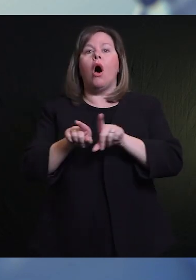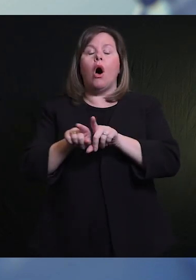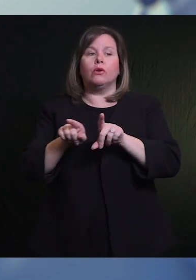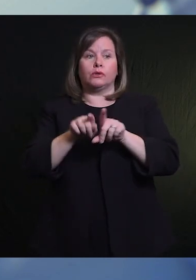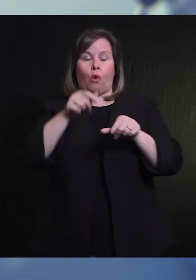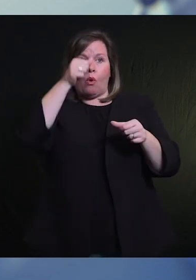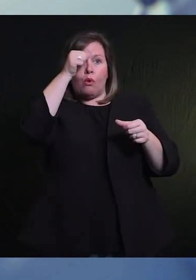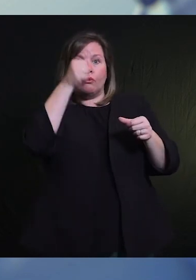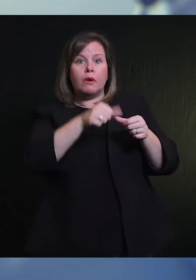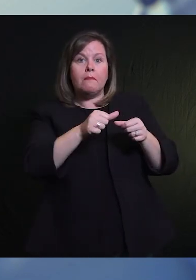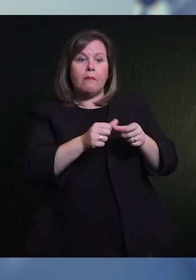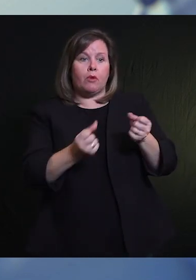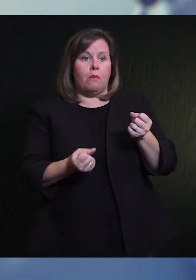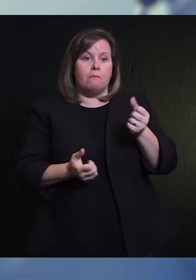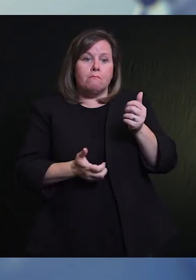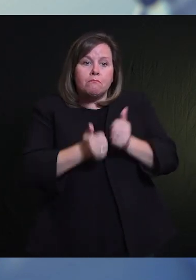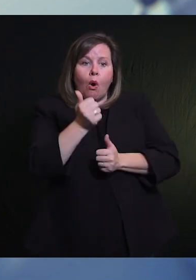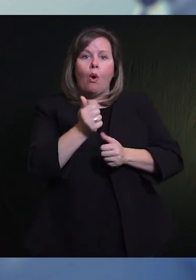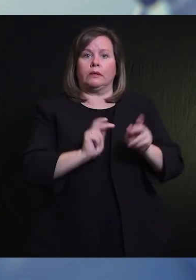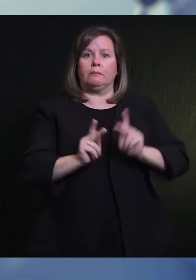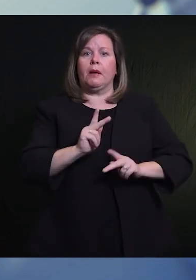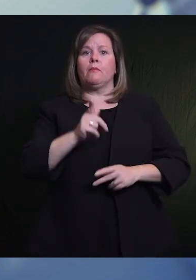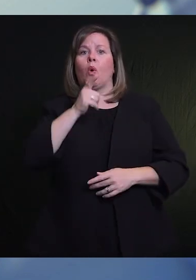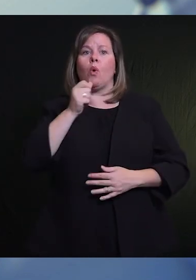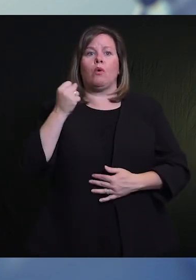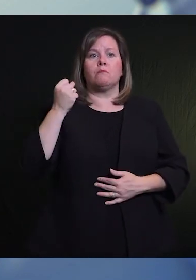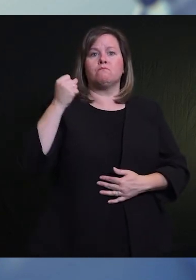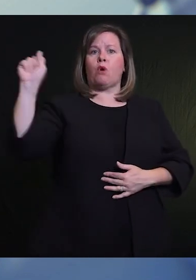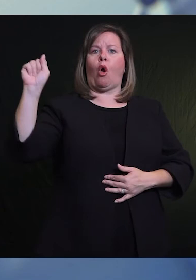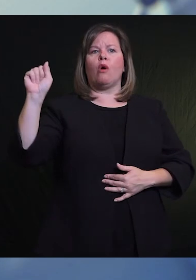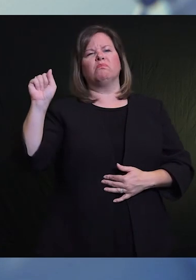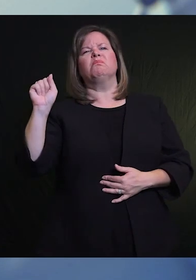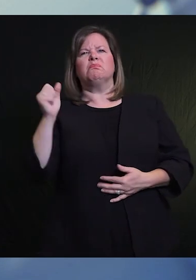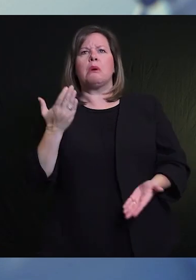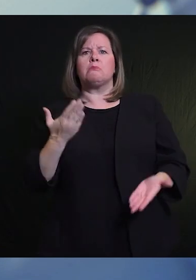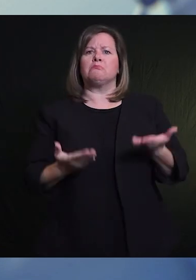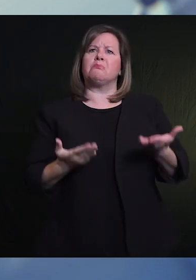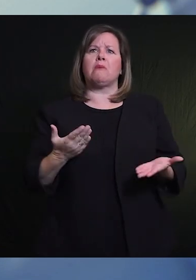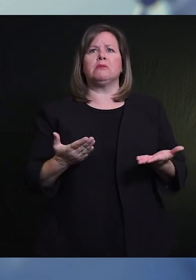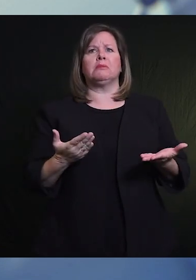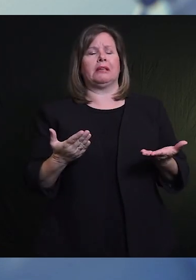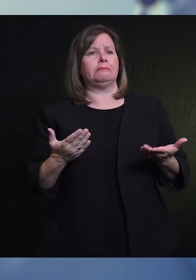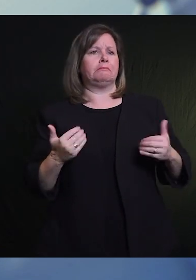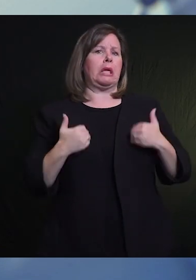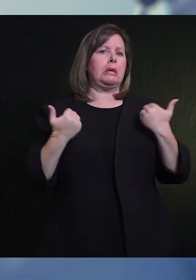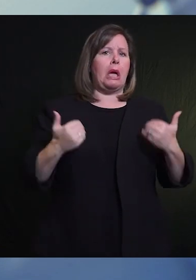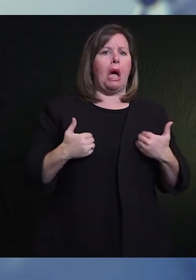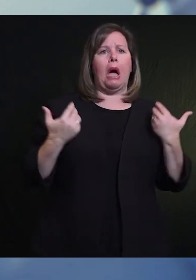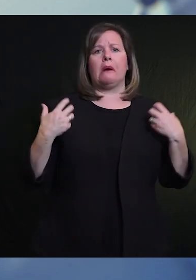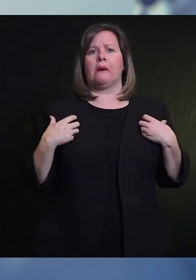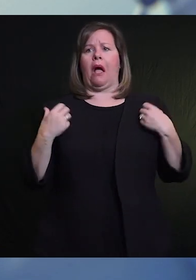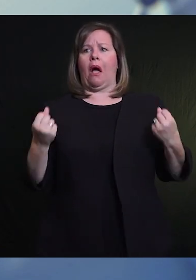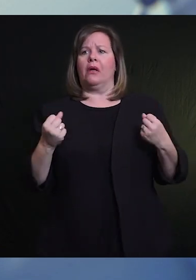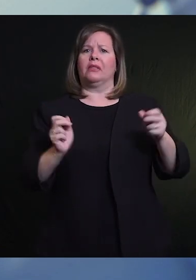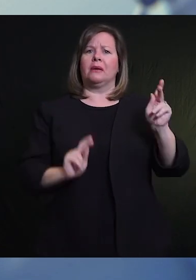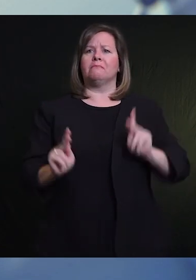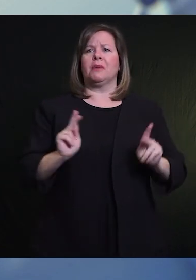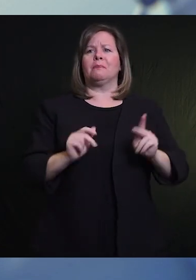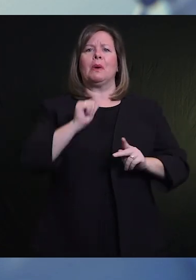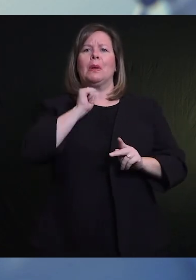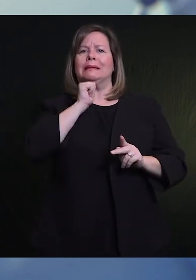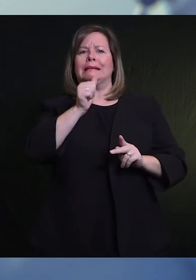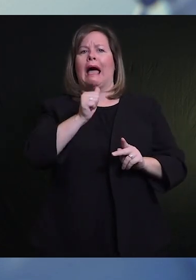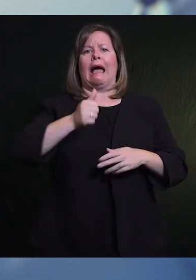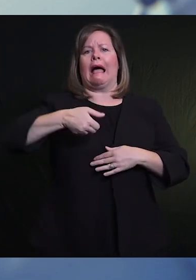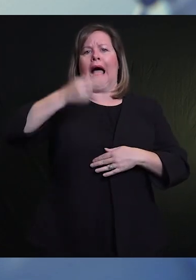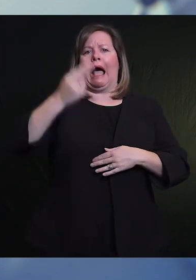Todos tenemos que recordar que cada uno pertenece a una familia. Cada uno de nosotros pertenece a un vecindario y todos pertenecemos